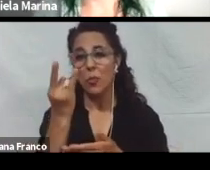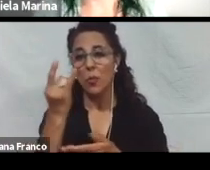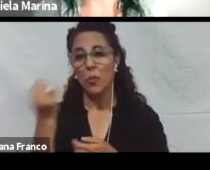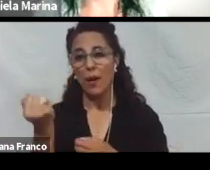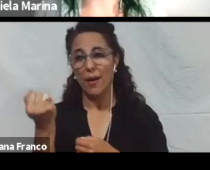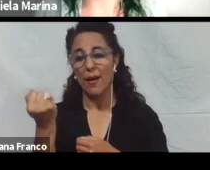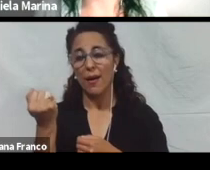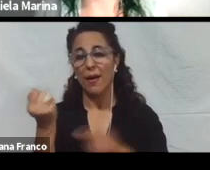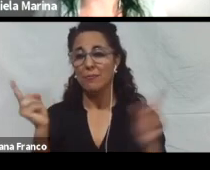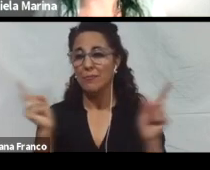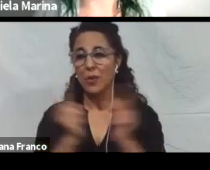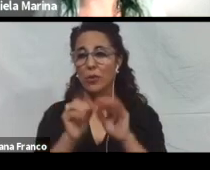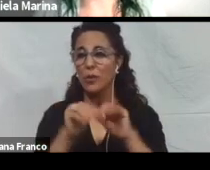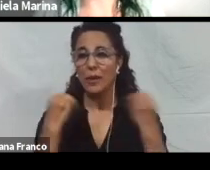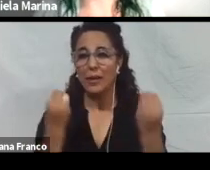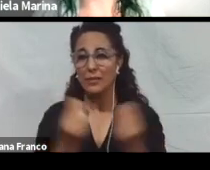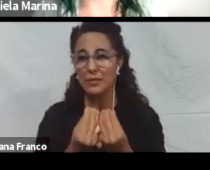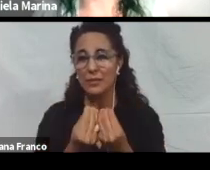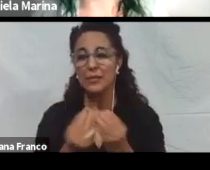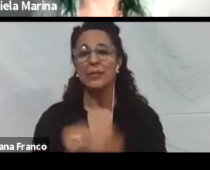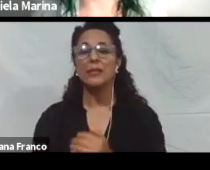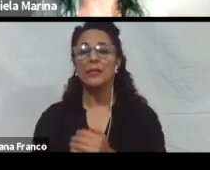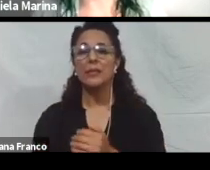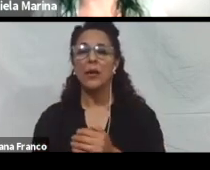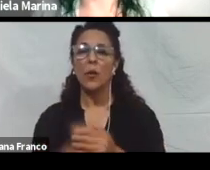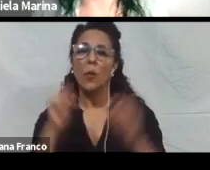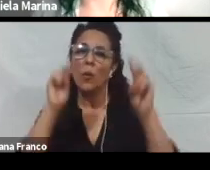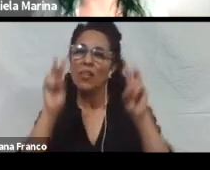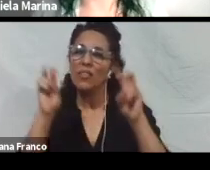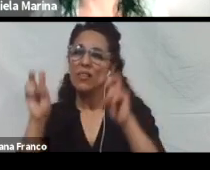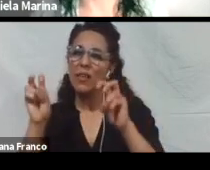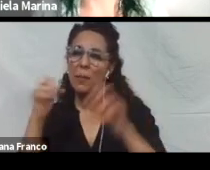Para cerrar, quería comentar algunas cuestiones importantes también a considerar.